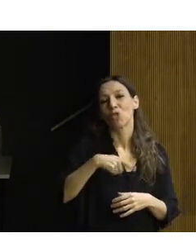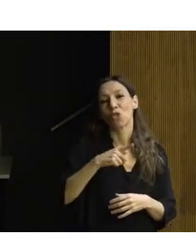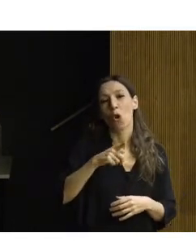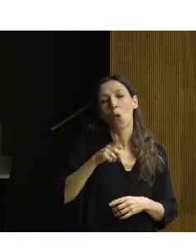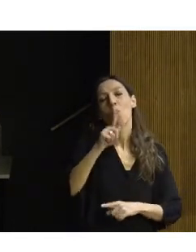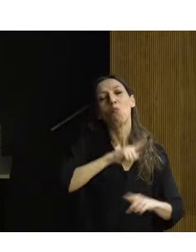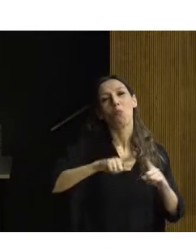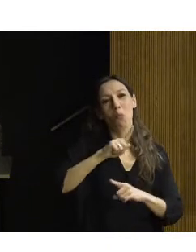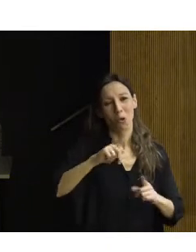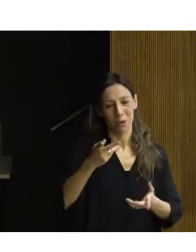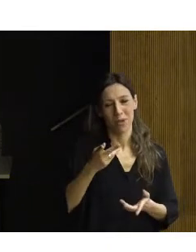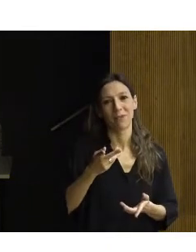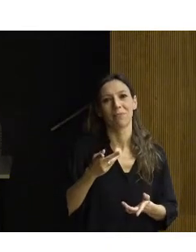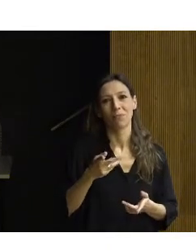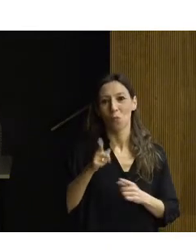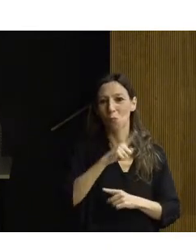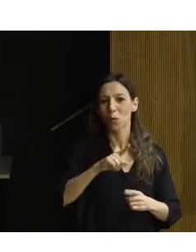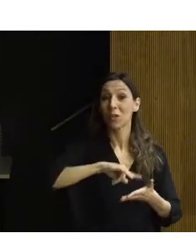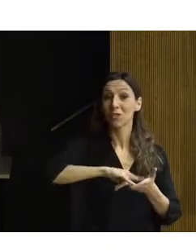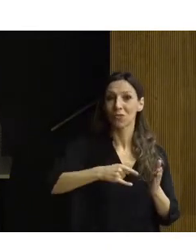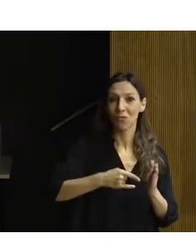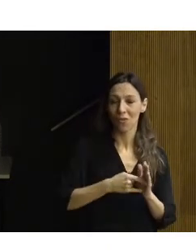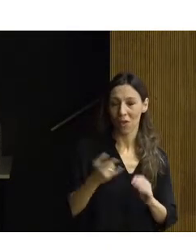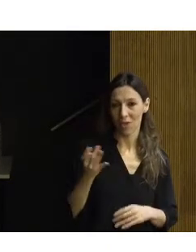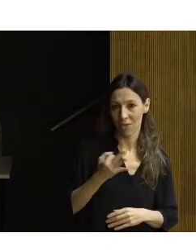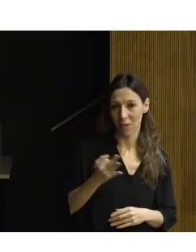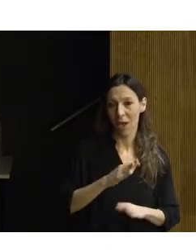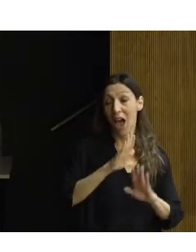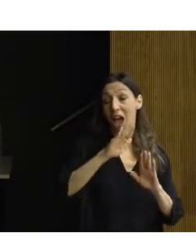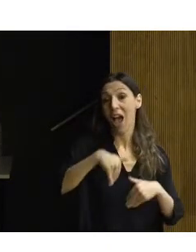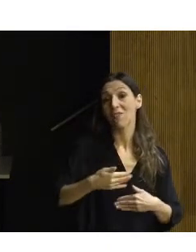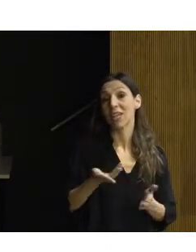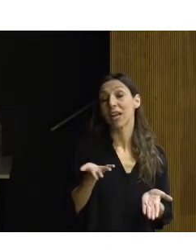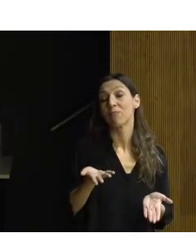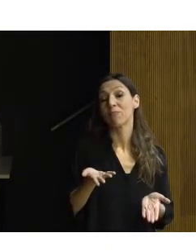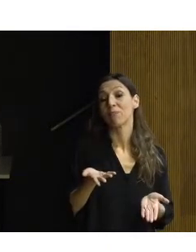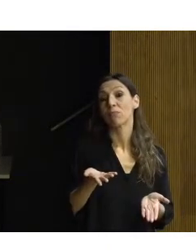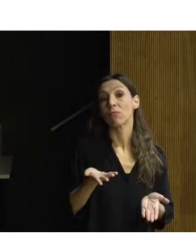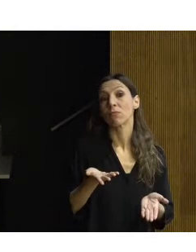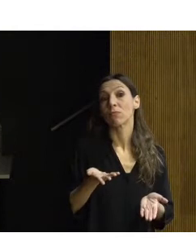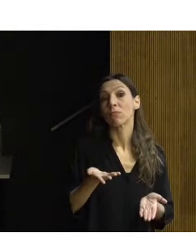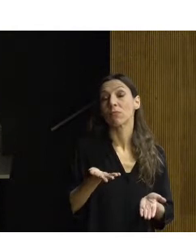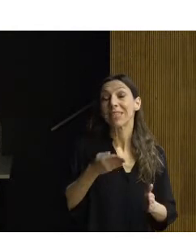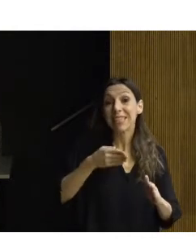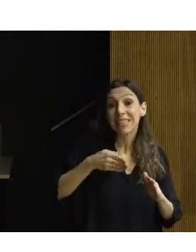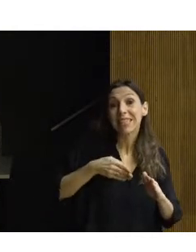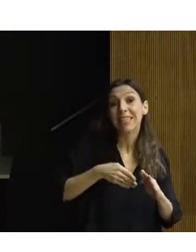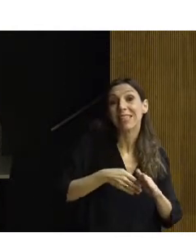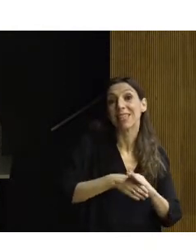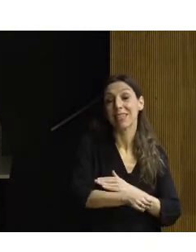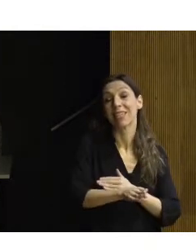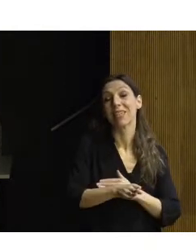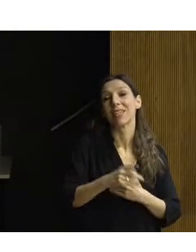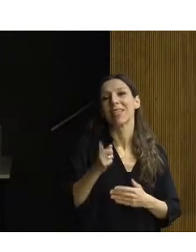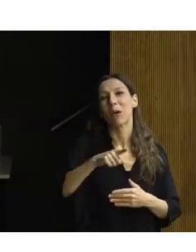problemas que resolver y siempre, al final, el criterio de intervención es esencial y el criterio del técnico, y no solamente